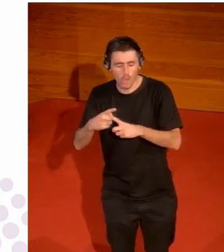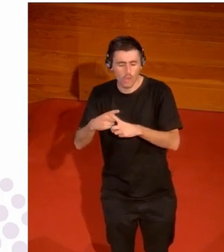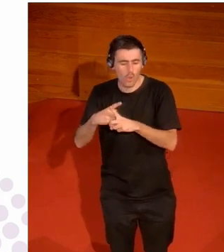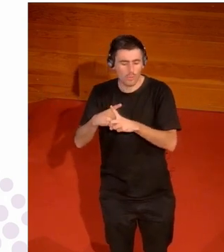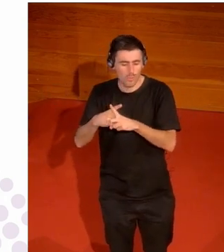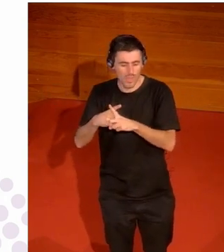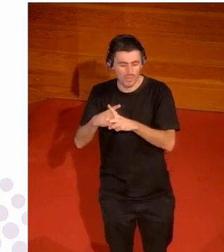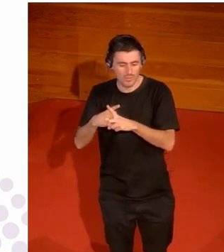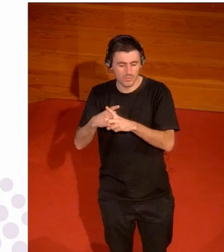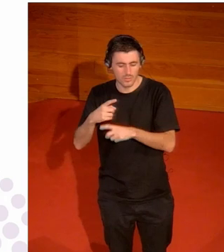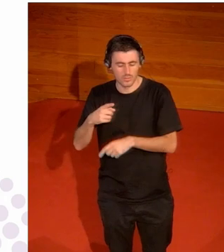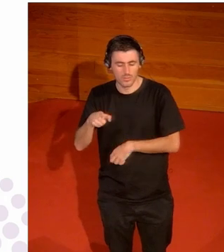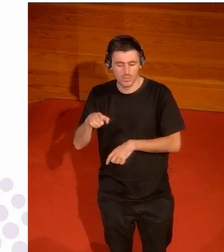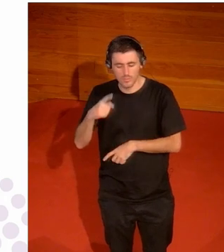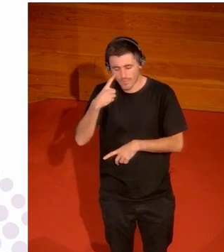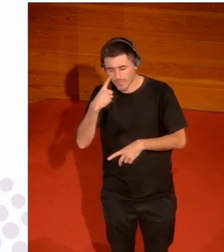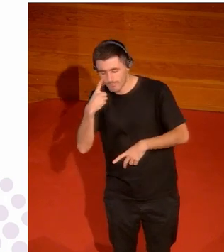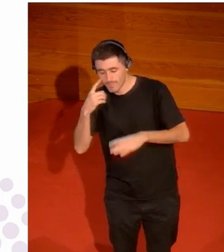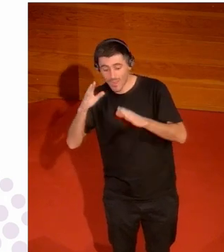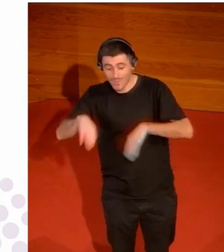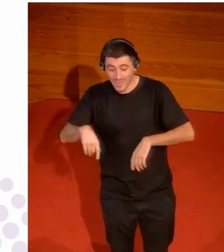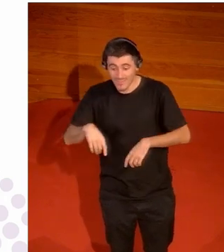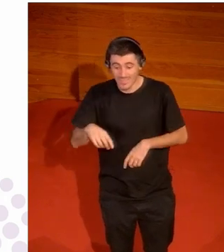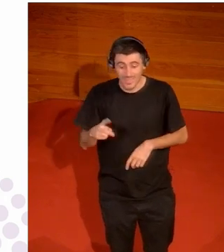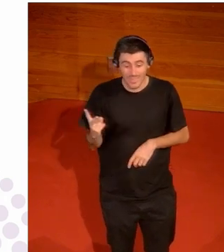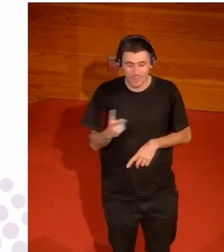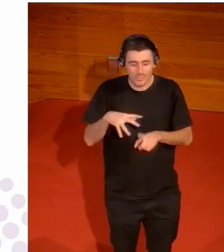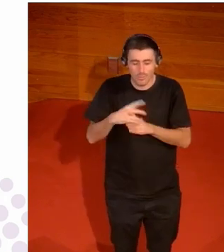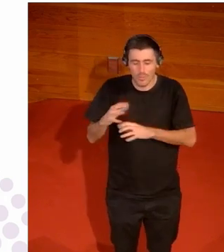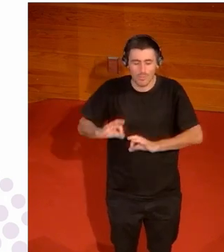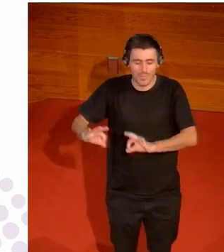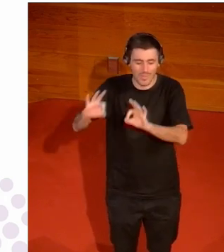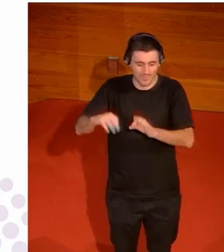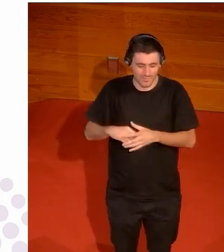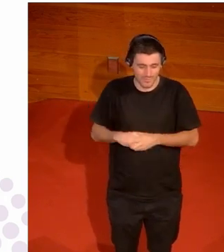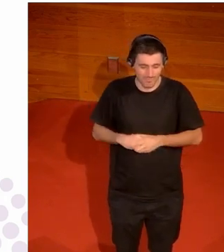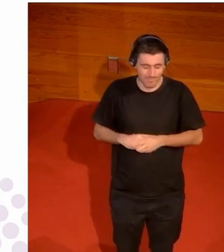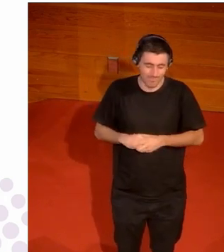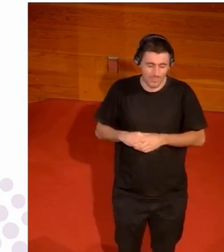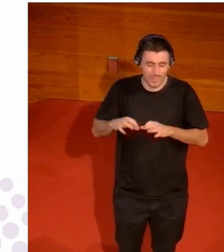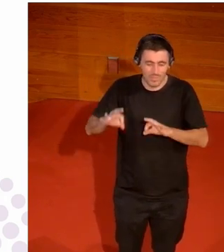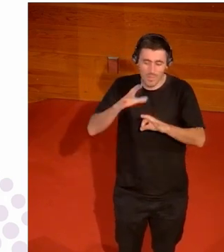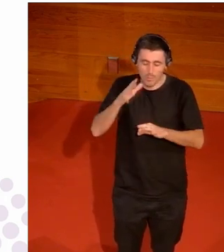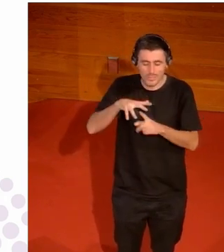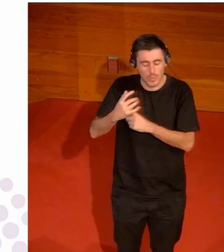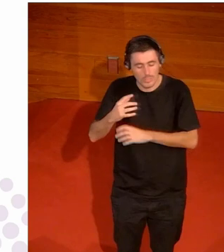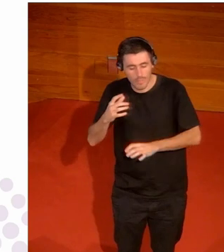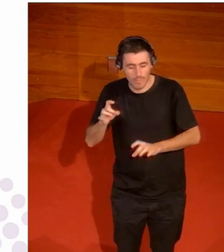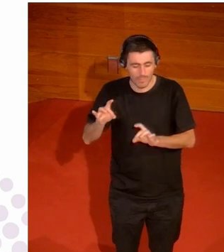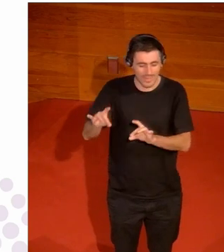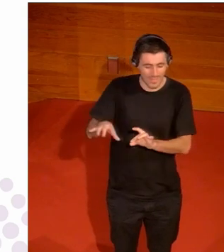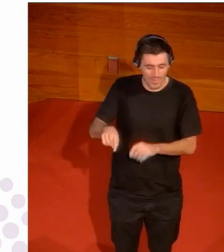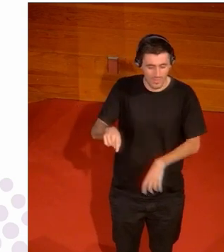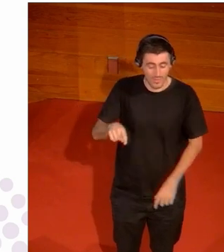es una anomalía genética es muy difícil y es muy sensible porque se causa mucho dolor con todas estas historias y la